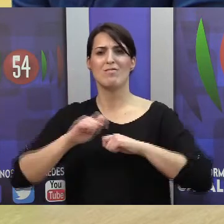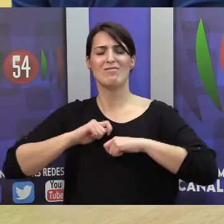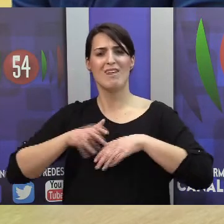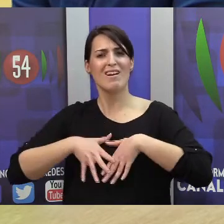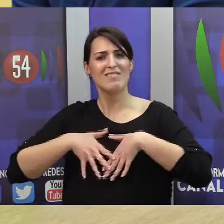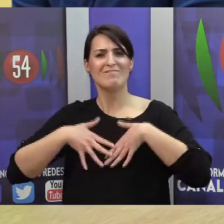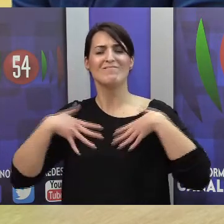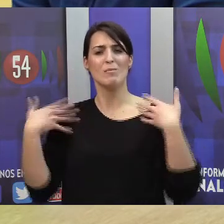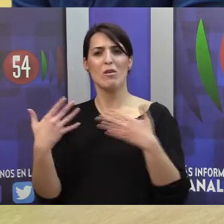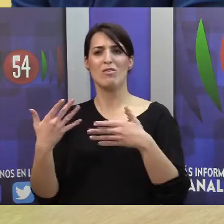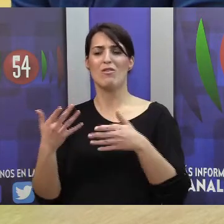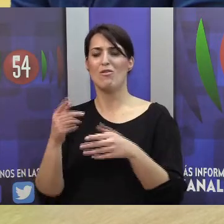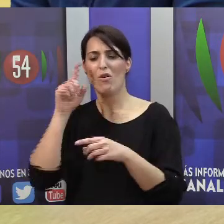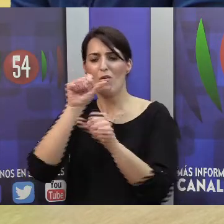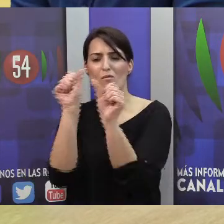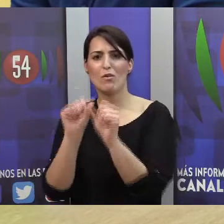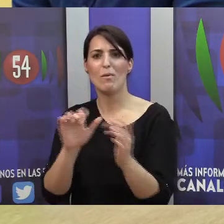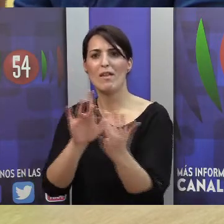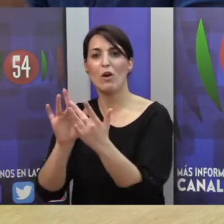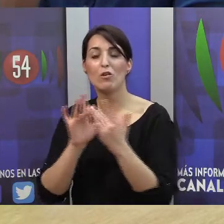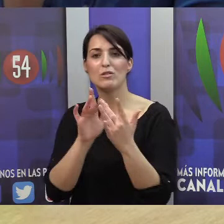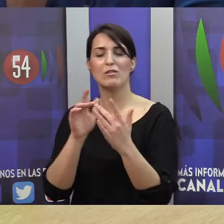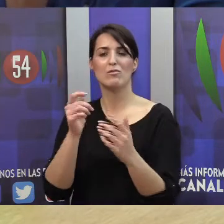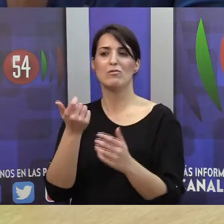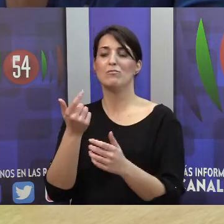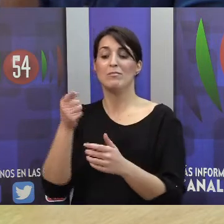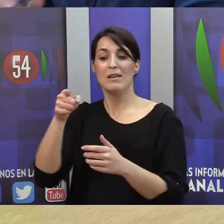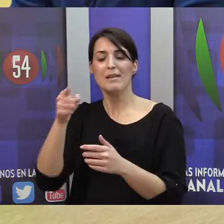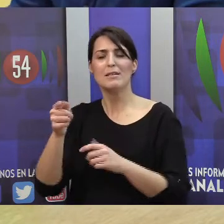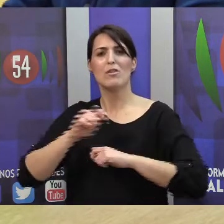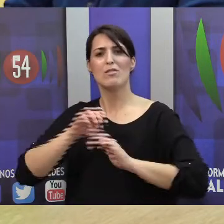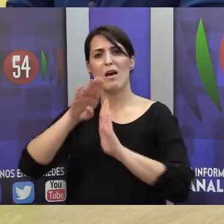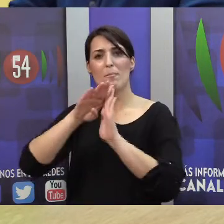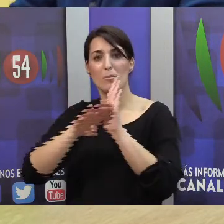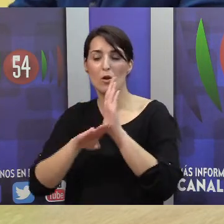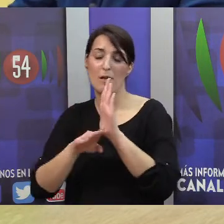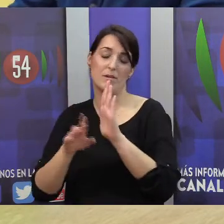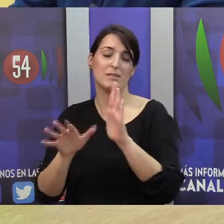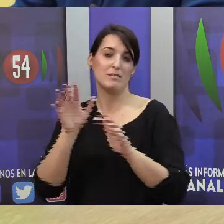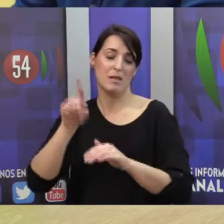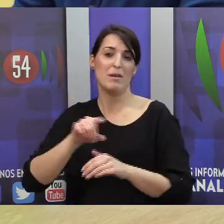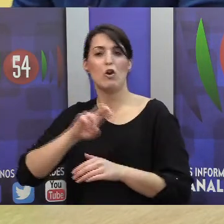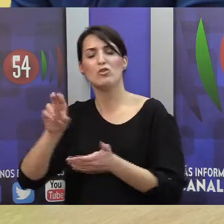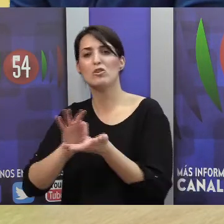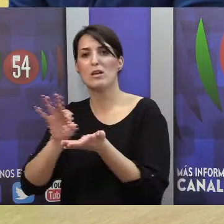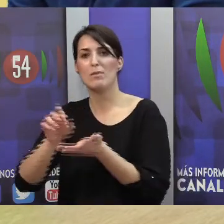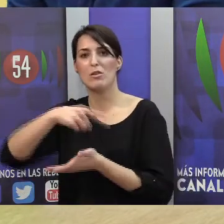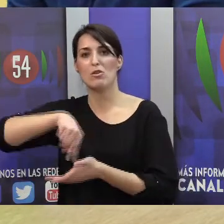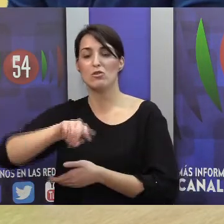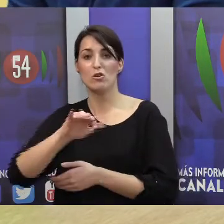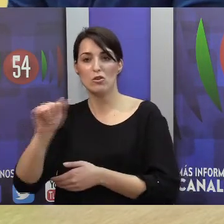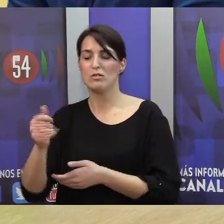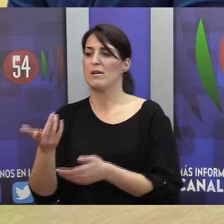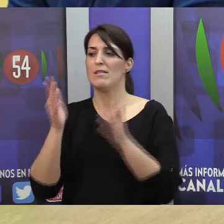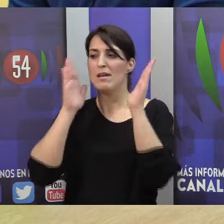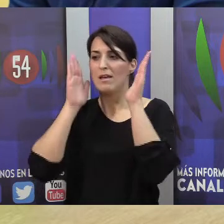y eso fue lo que nos ha hecho integrar en nuestros programas, aparte de los muchos y varios que tenemos, de estimulación, de atención, de entrenamiento auditivo,